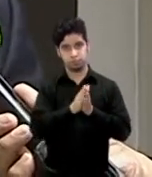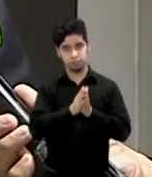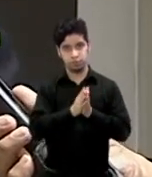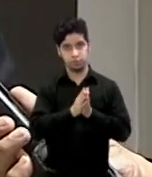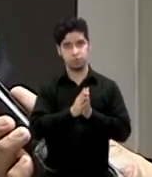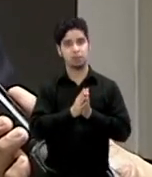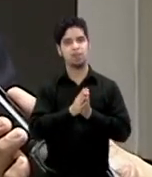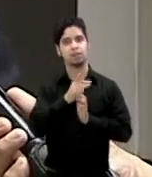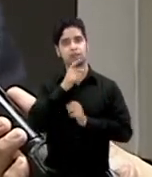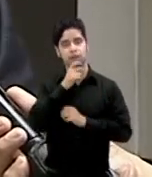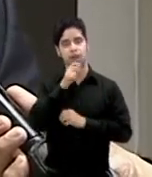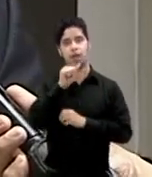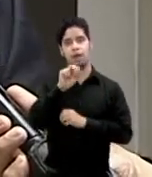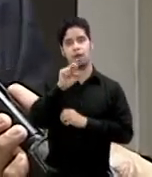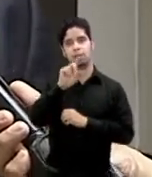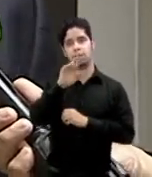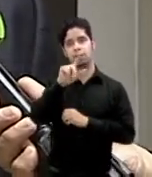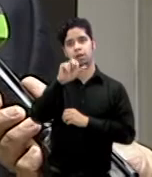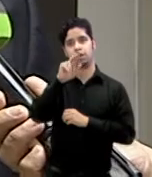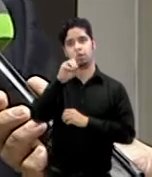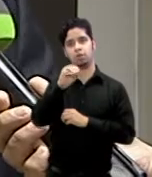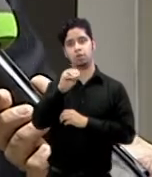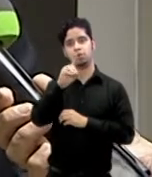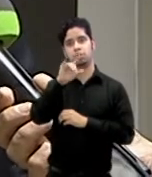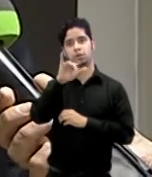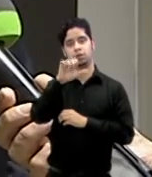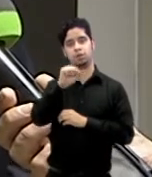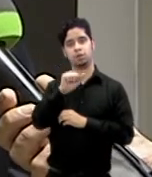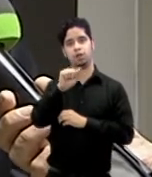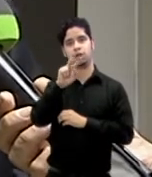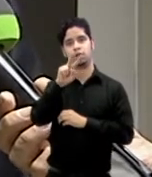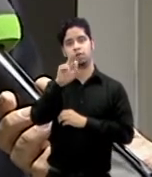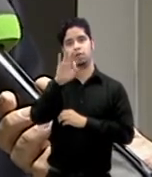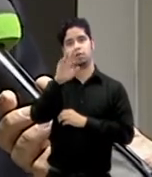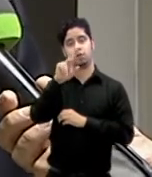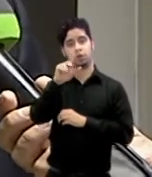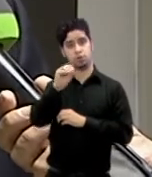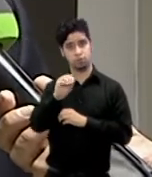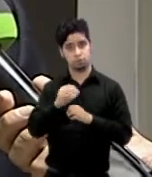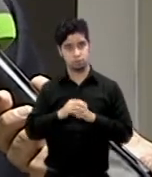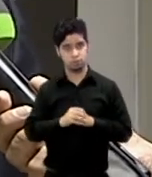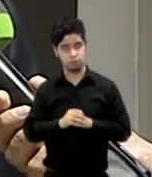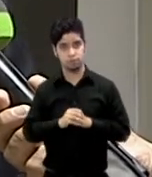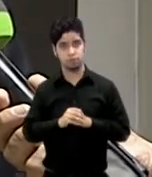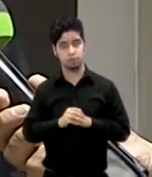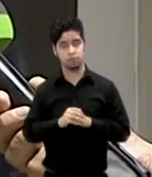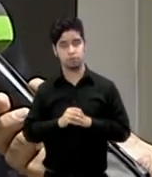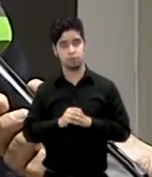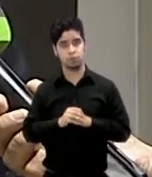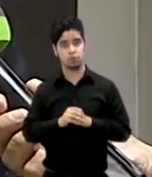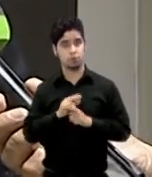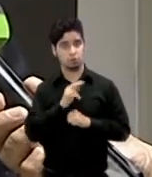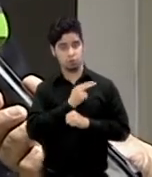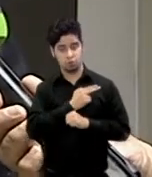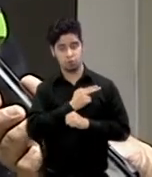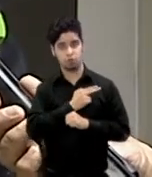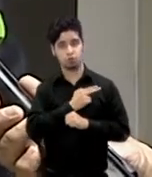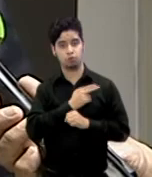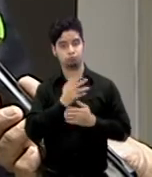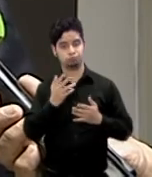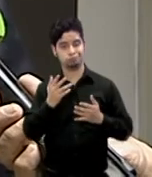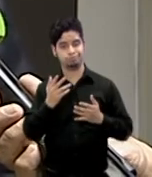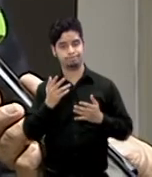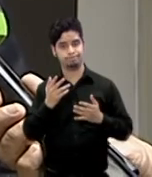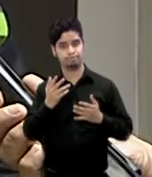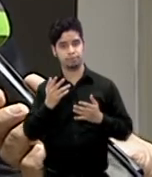el propio abelardo díaz al faro fue un homenaje que le quisimos hacer nosotros a don abelardo y trata la